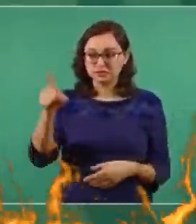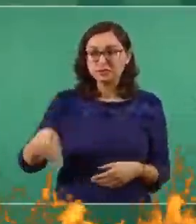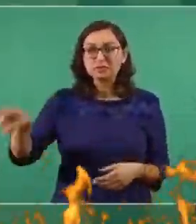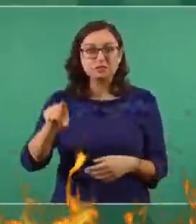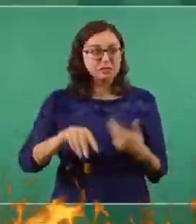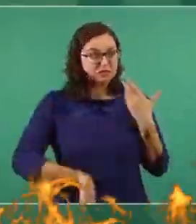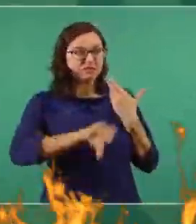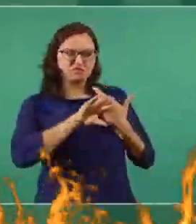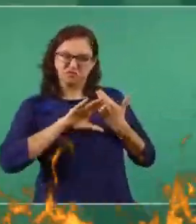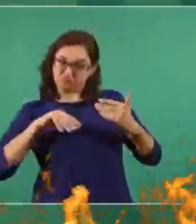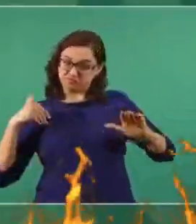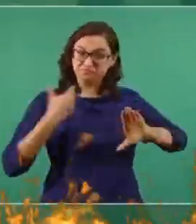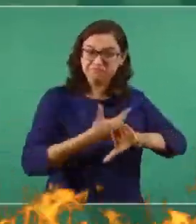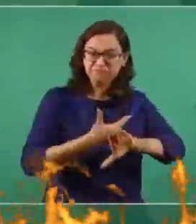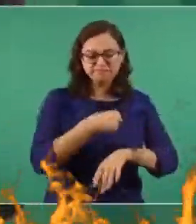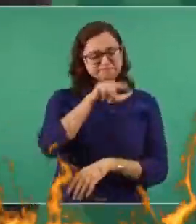provocación.